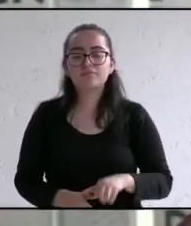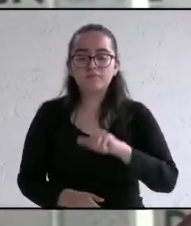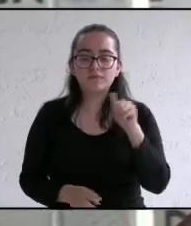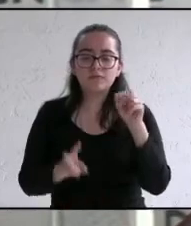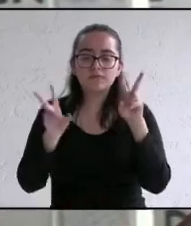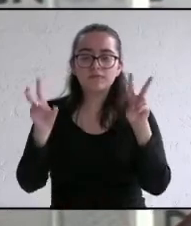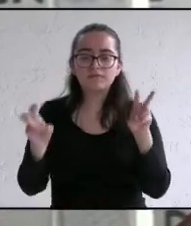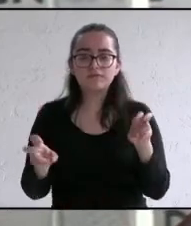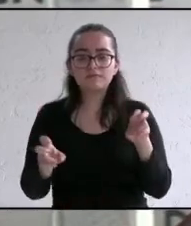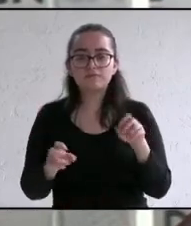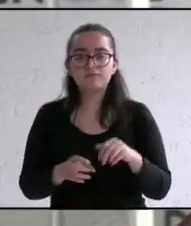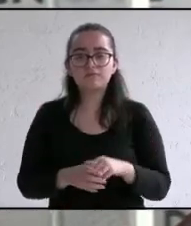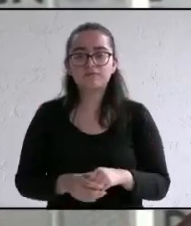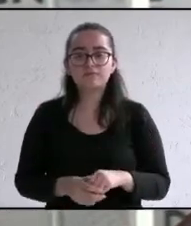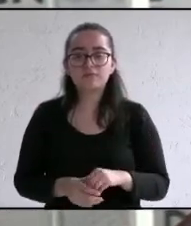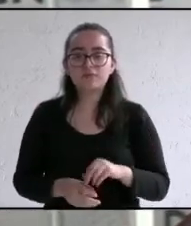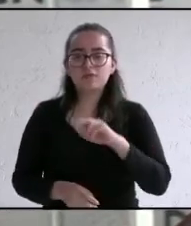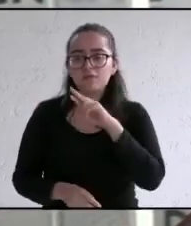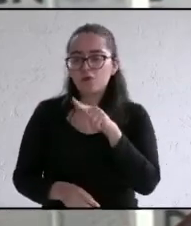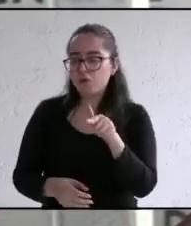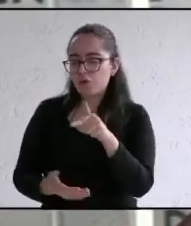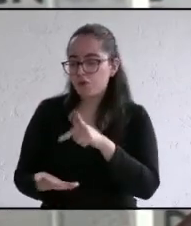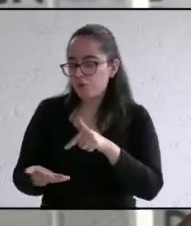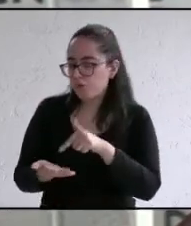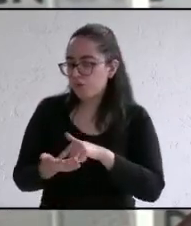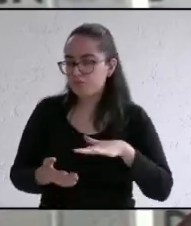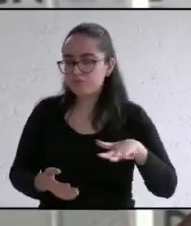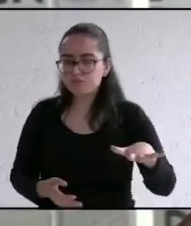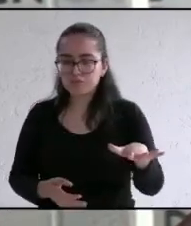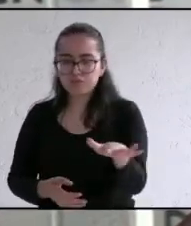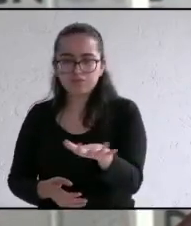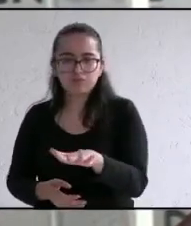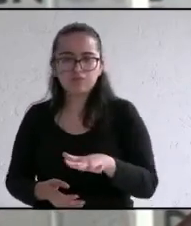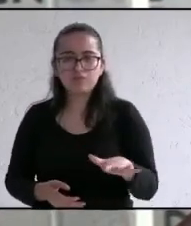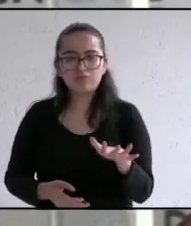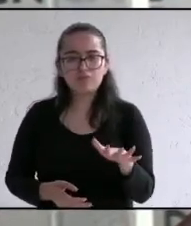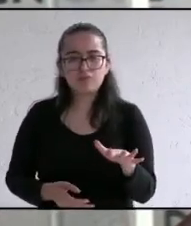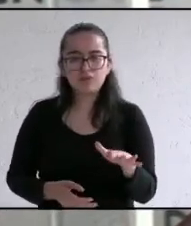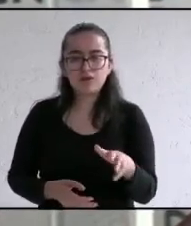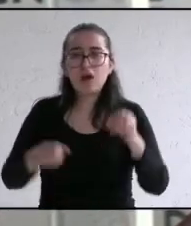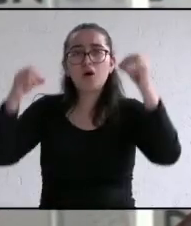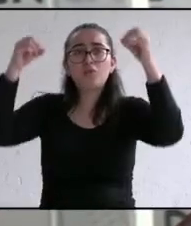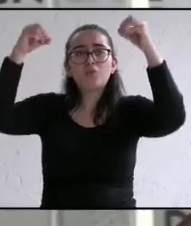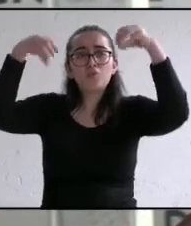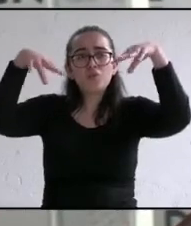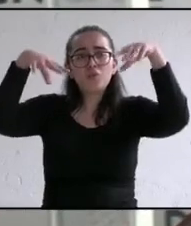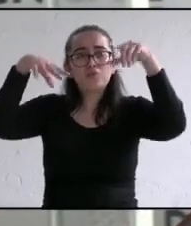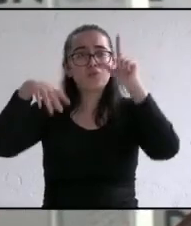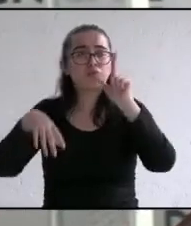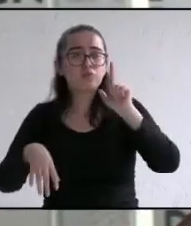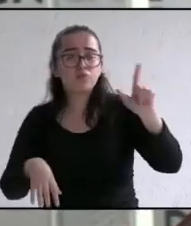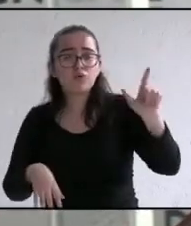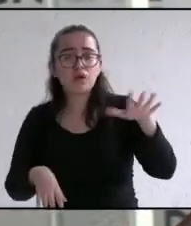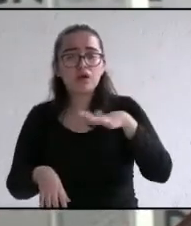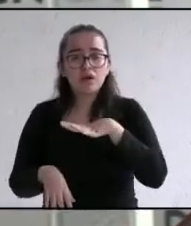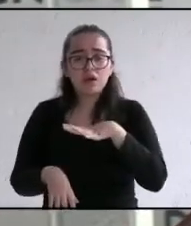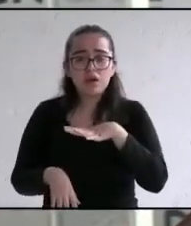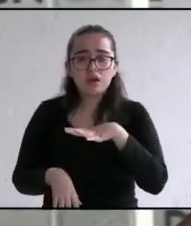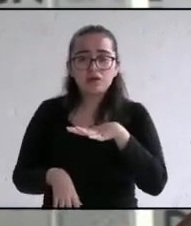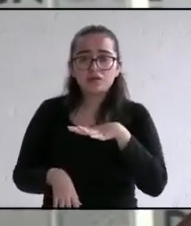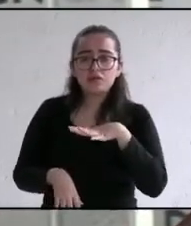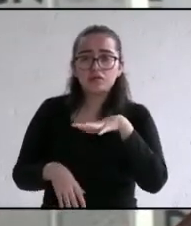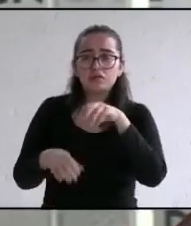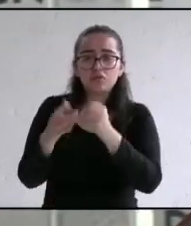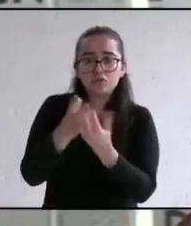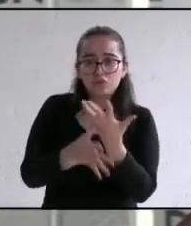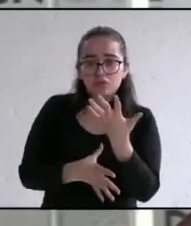buscaremos la mejora de los espacios públicos gestionando el cambio del alumbrado público por tecnología LED para